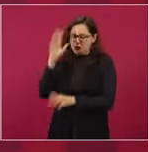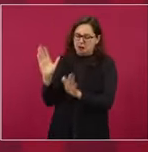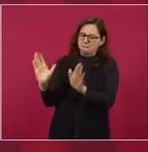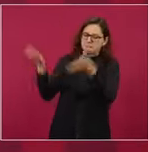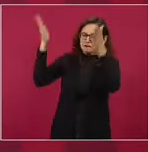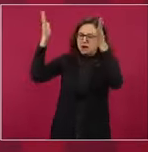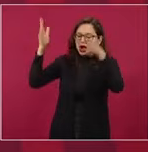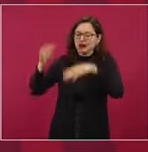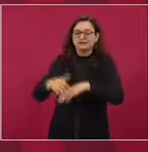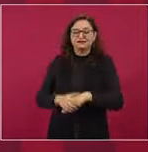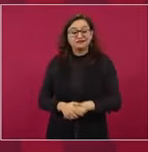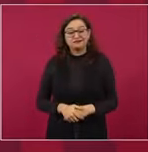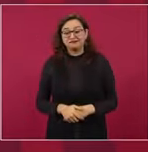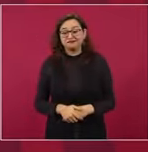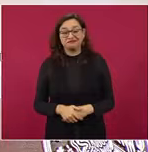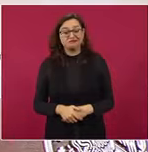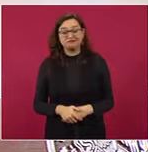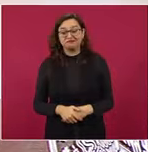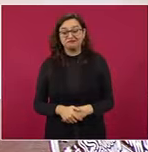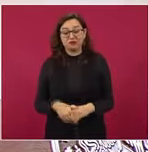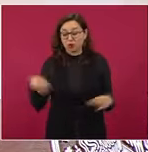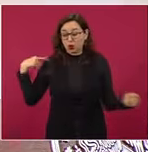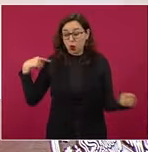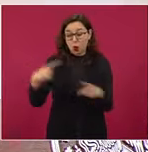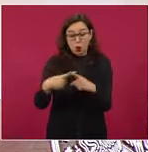Los indígenas en Bolivia callados.